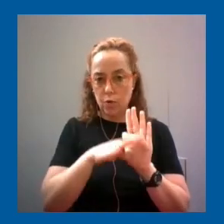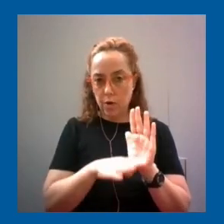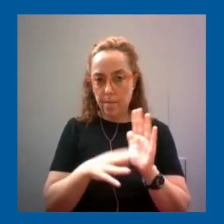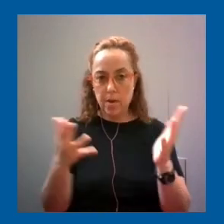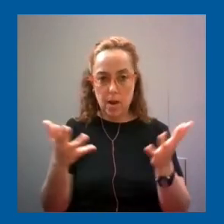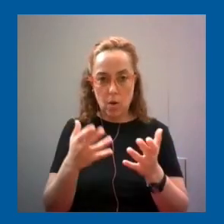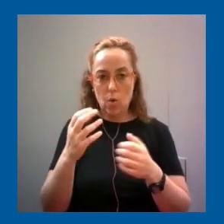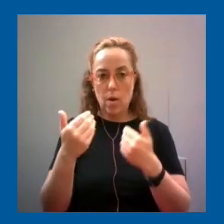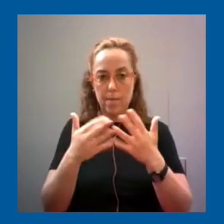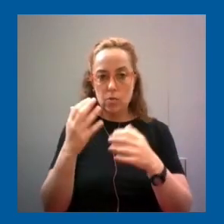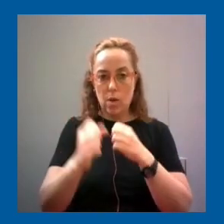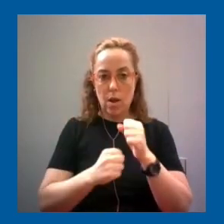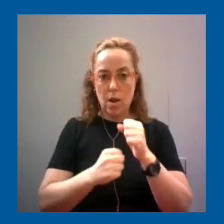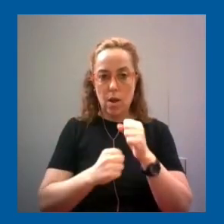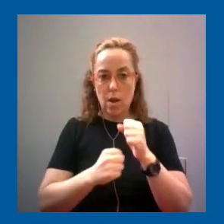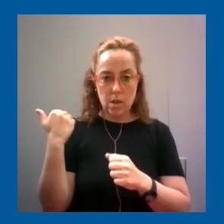pasado,